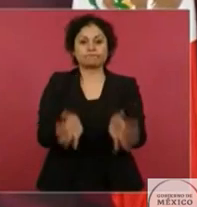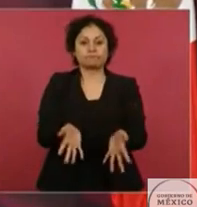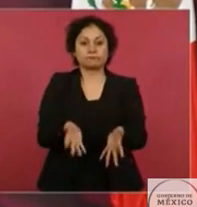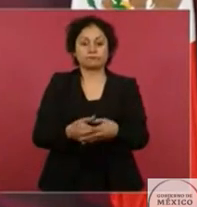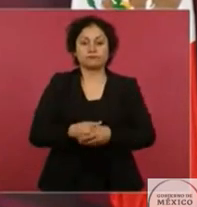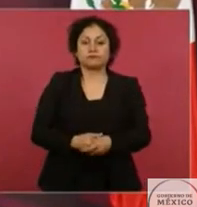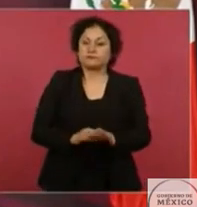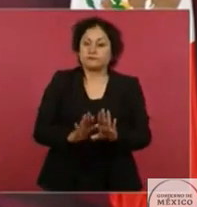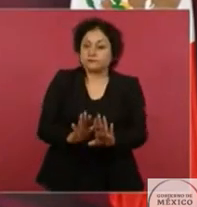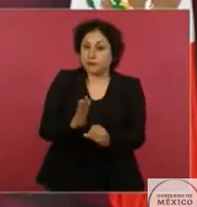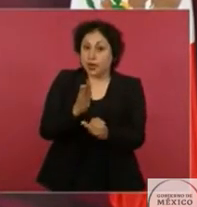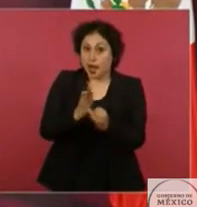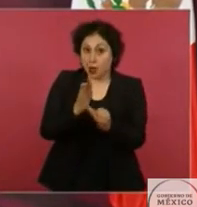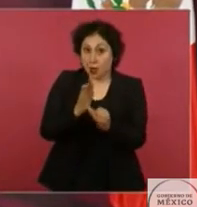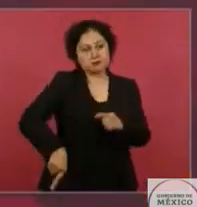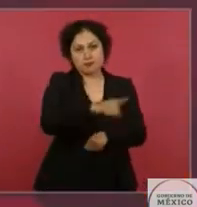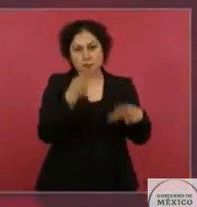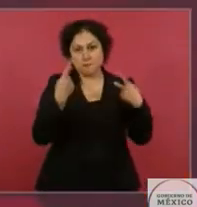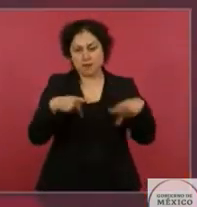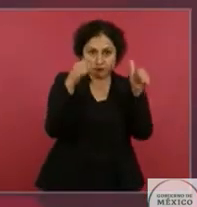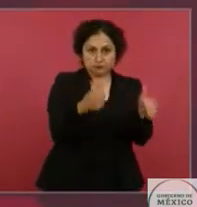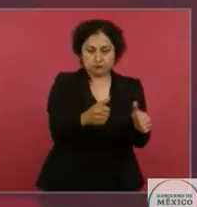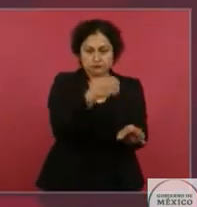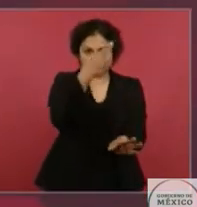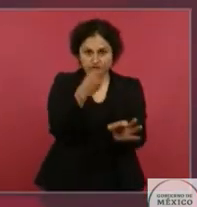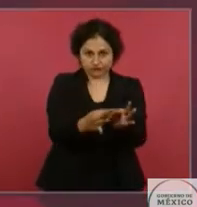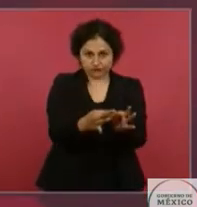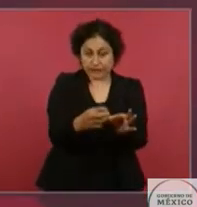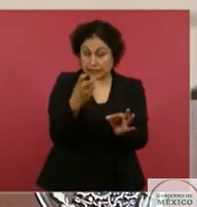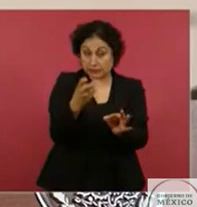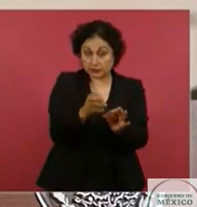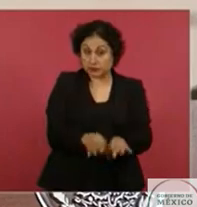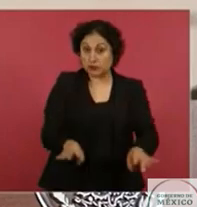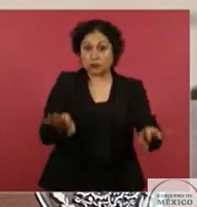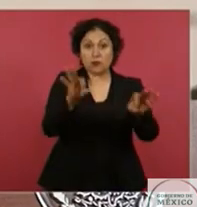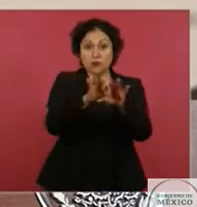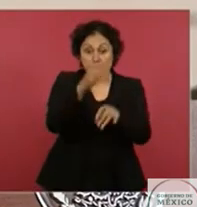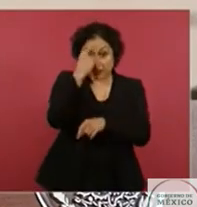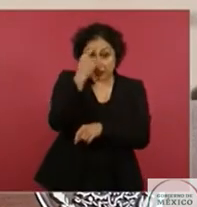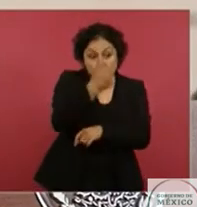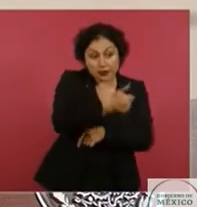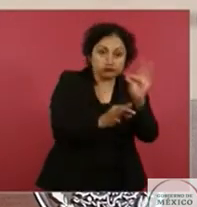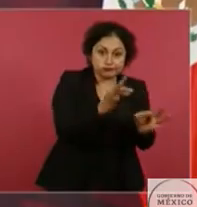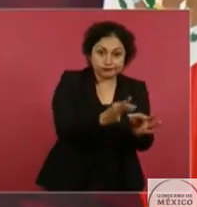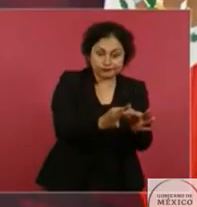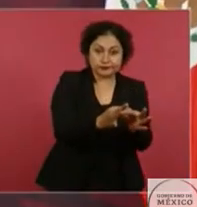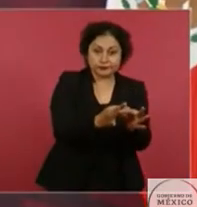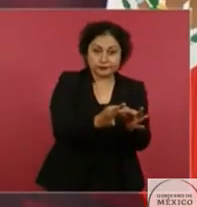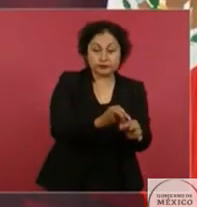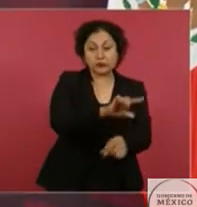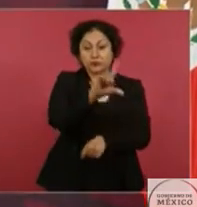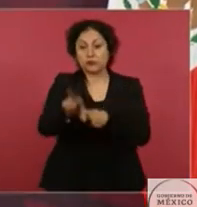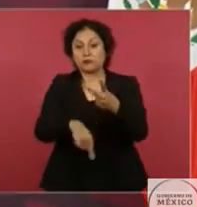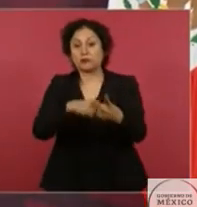Las prioridades, primero, el pueblo, primero, la atención a la gente pobre, segundo,